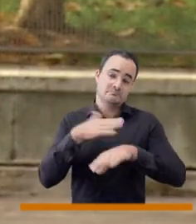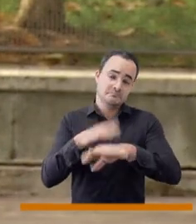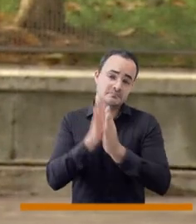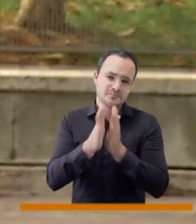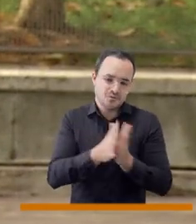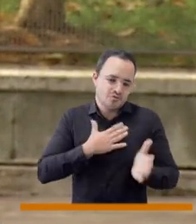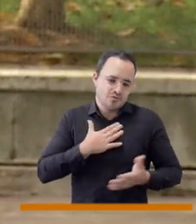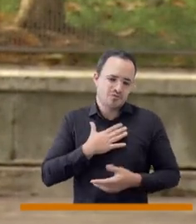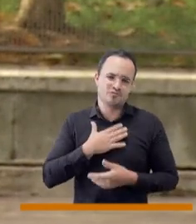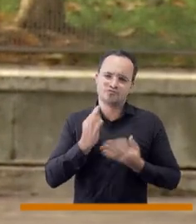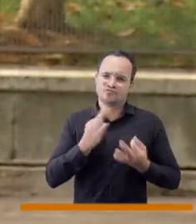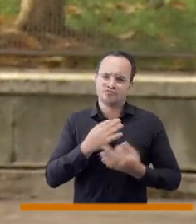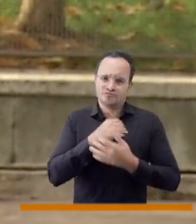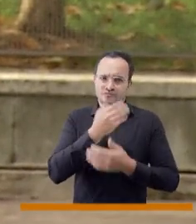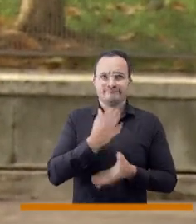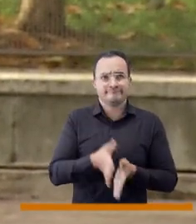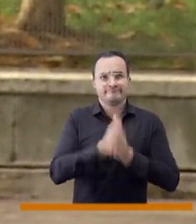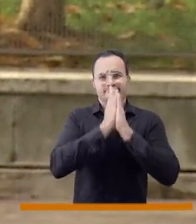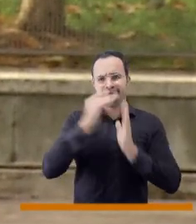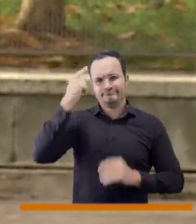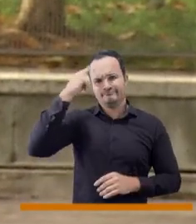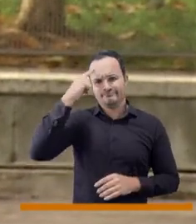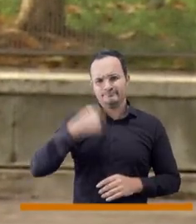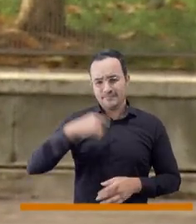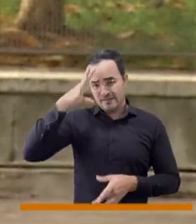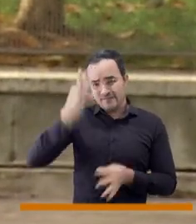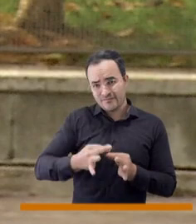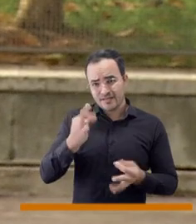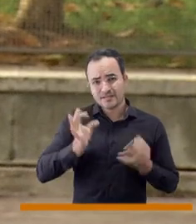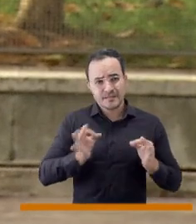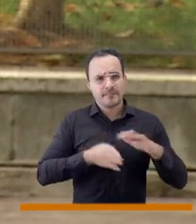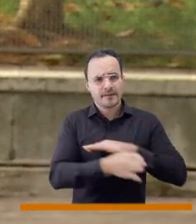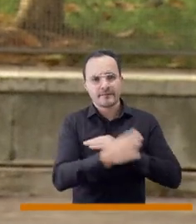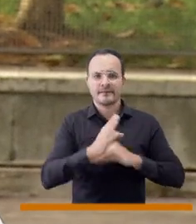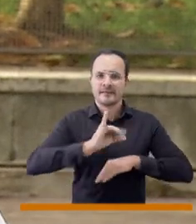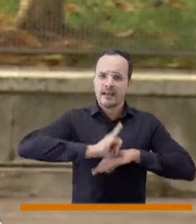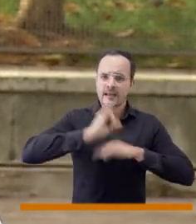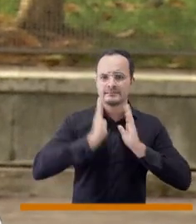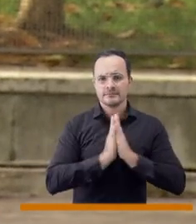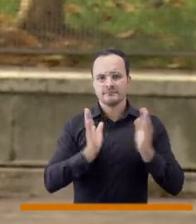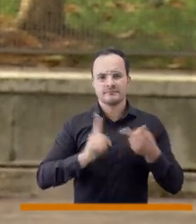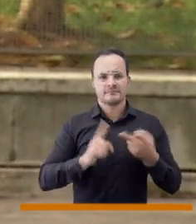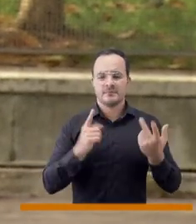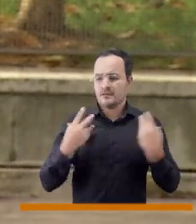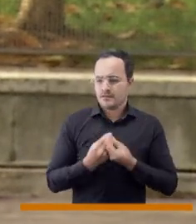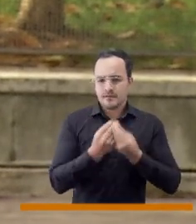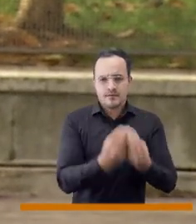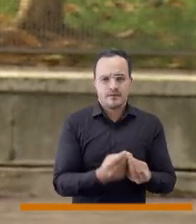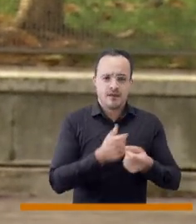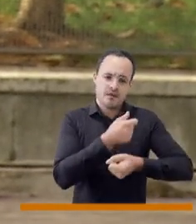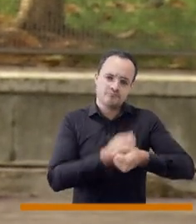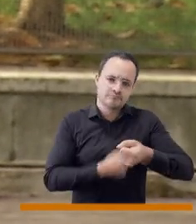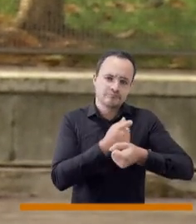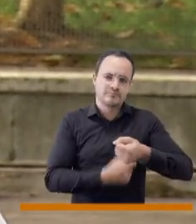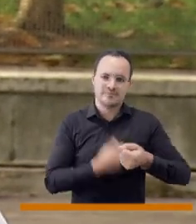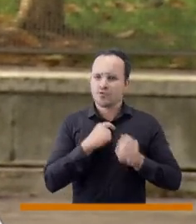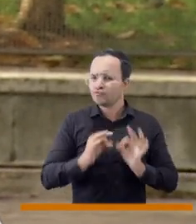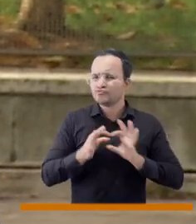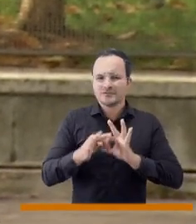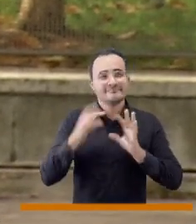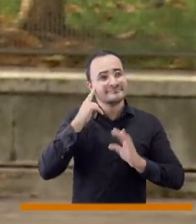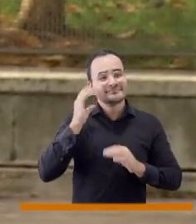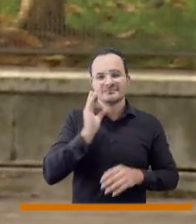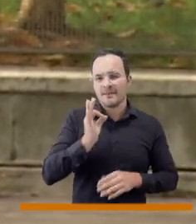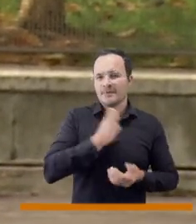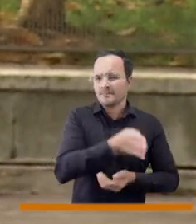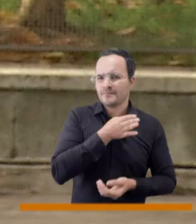realmente hemos identificado en lo personal eso de un hombre de mucha fe, un hombre que va a la iglesia, que se congrega, que hace el